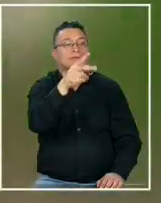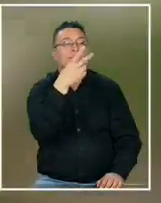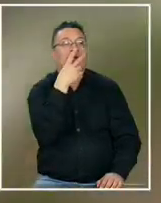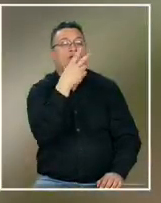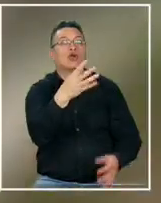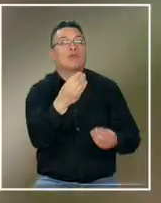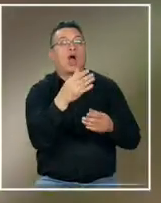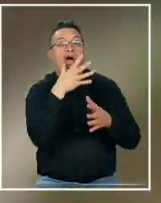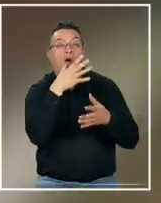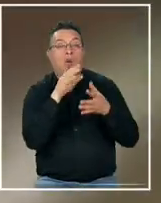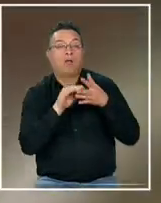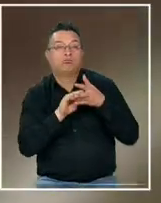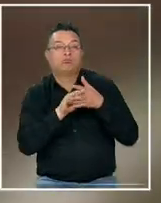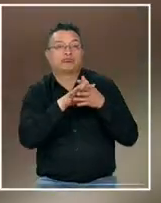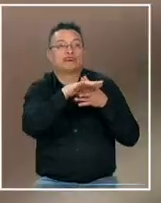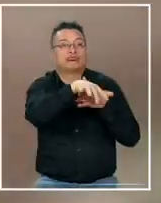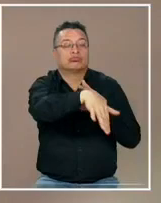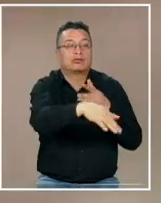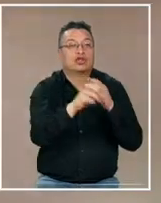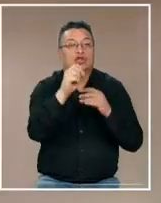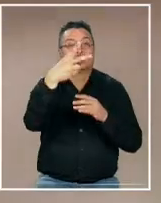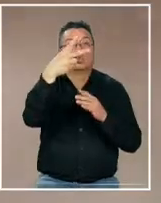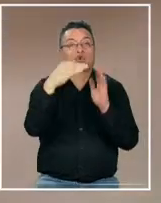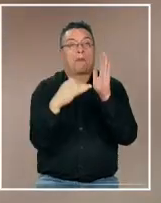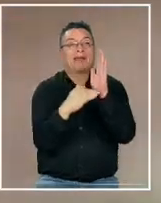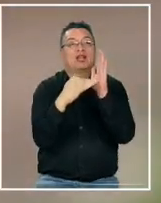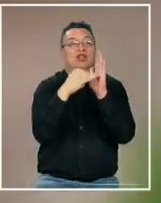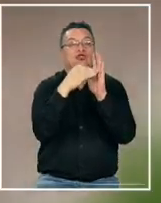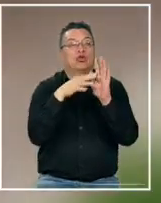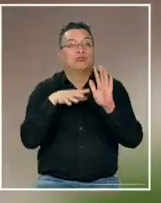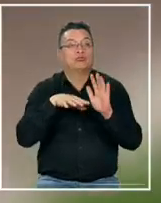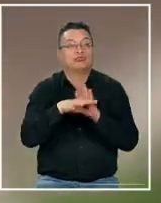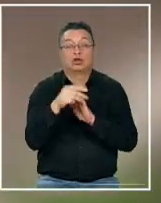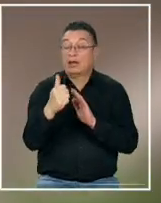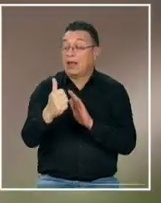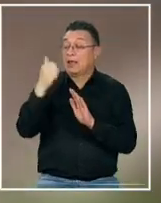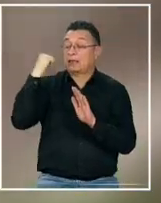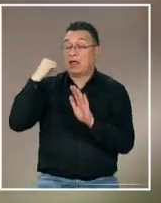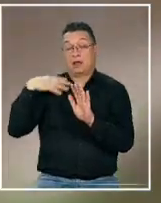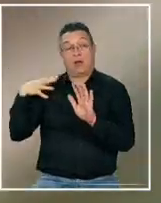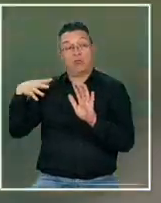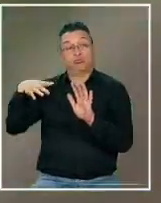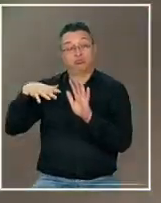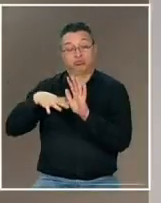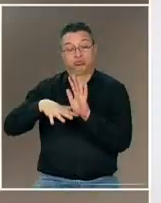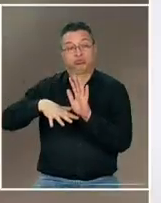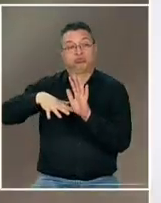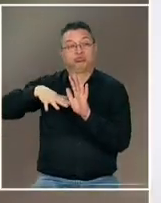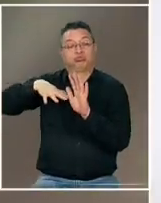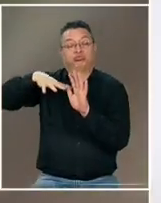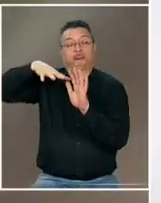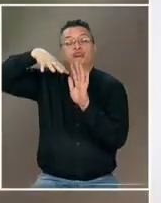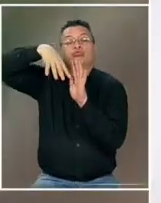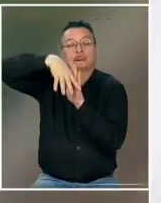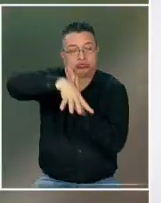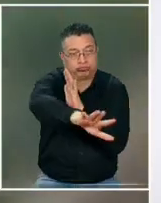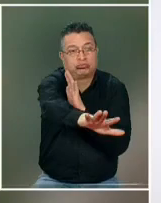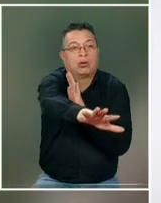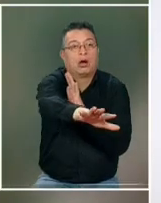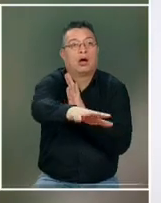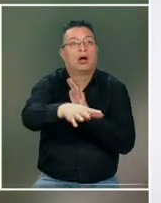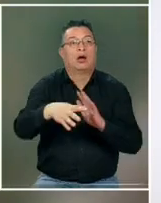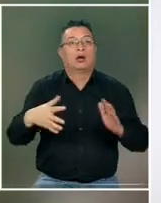esa agua sale por ese segundo piso pero sabes por dónde entró Connie por el otro lado fue una inundación que entró de un lado y